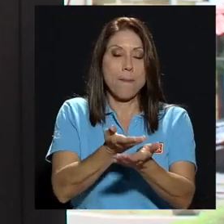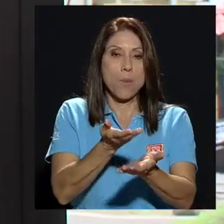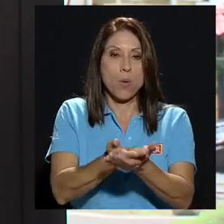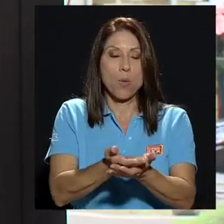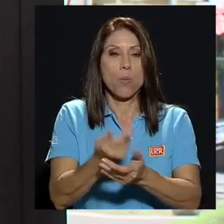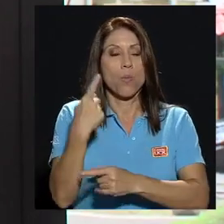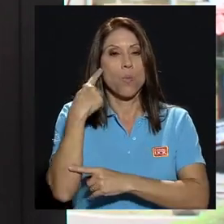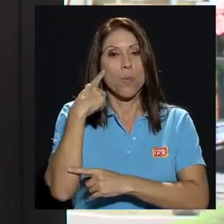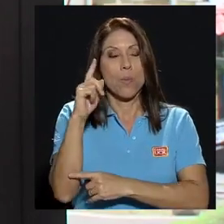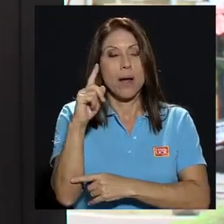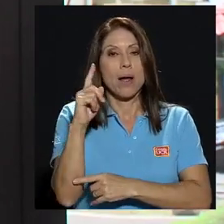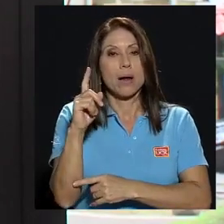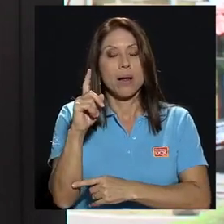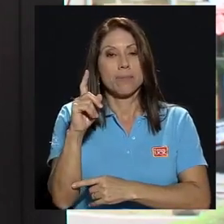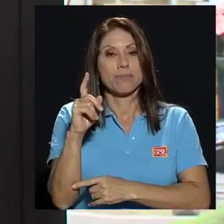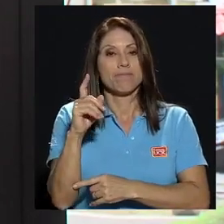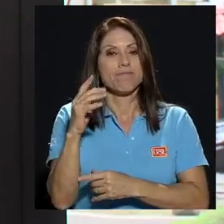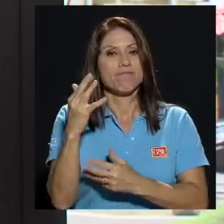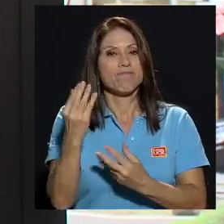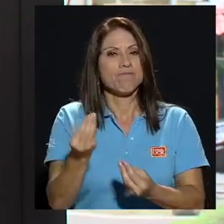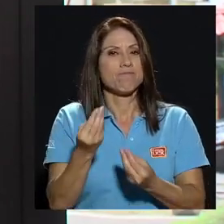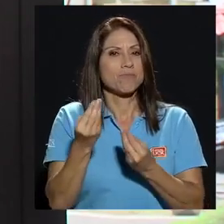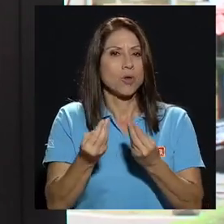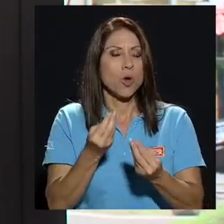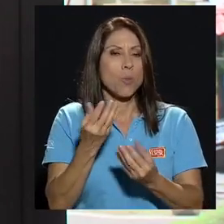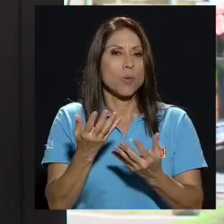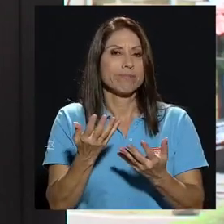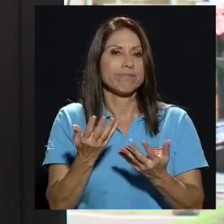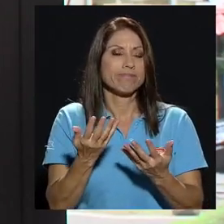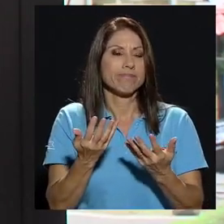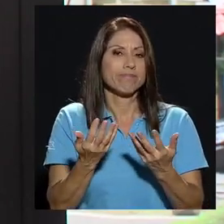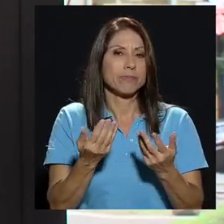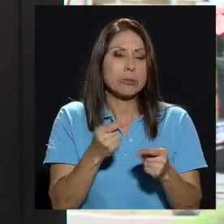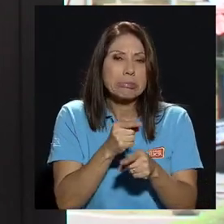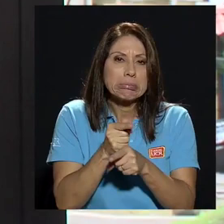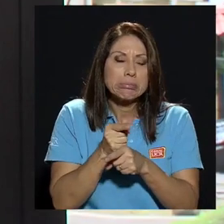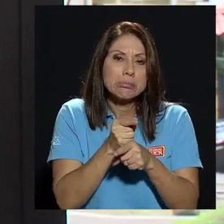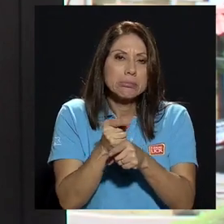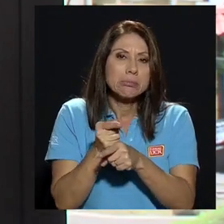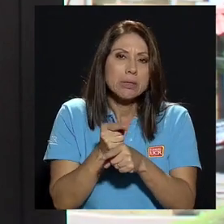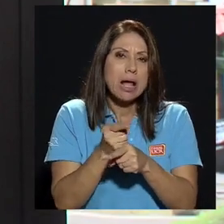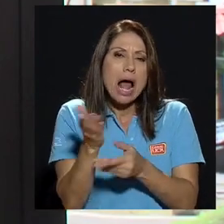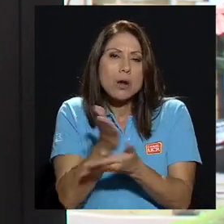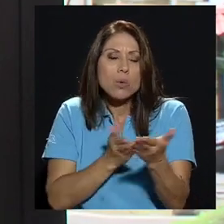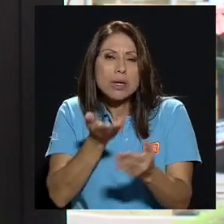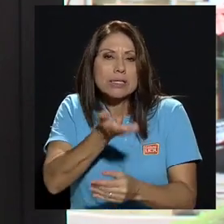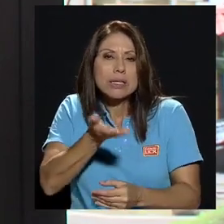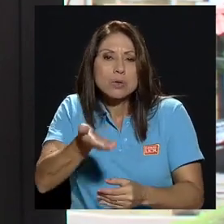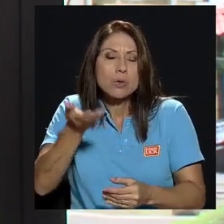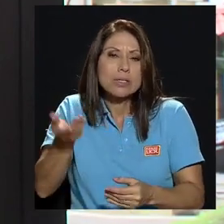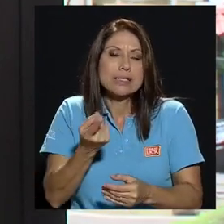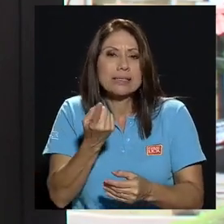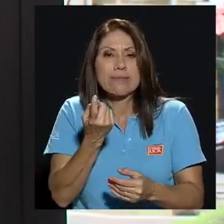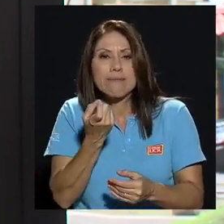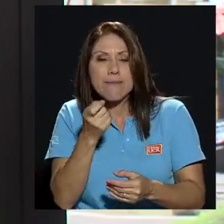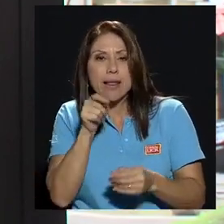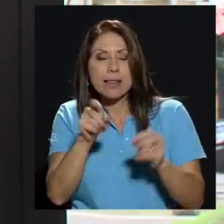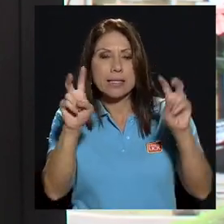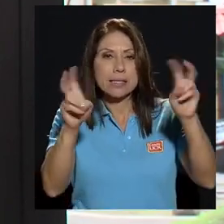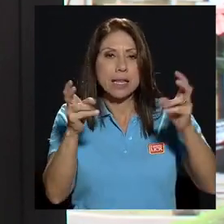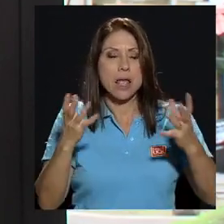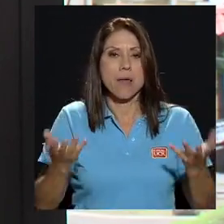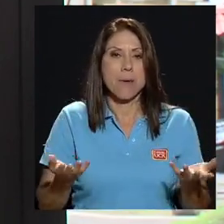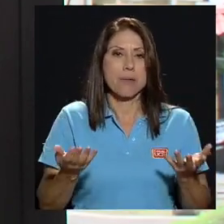un poco reemendar algunos de los bits vacíos que hay en esta materia